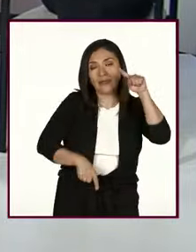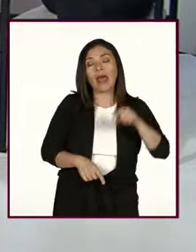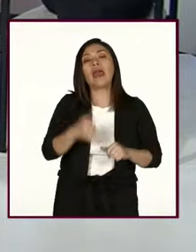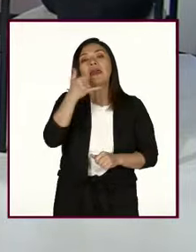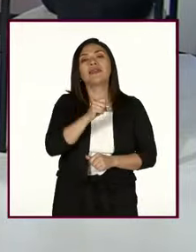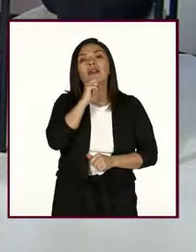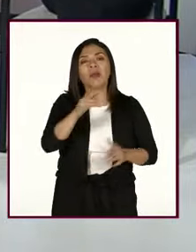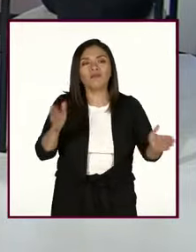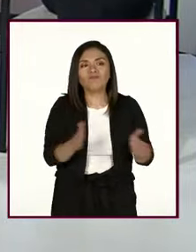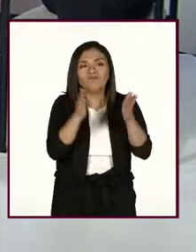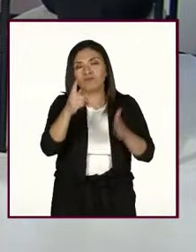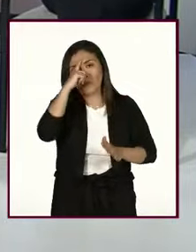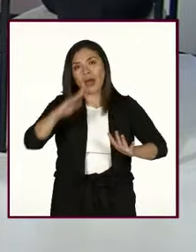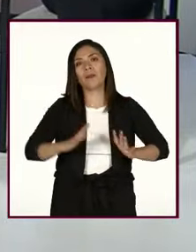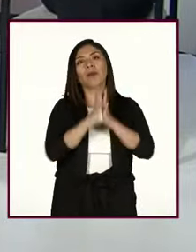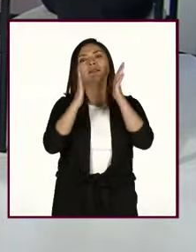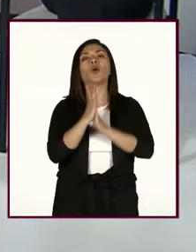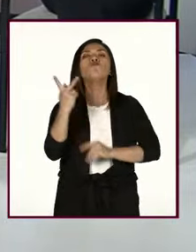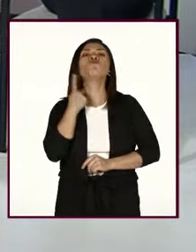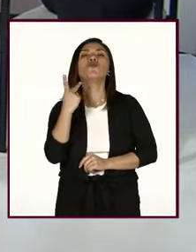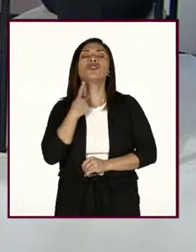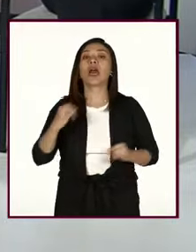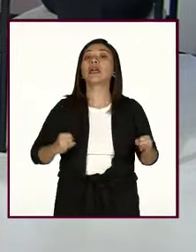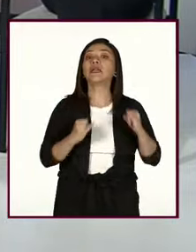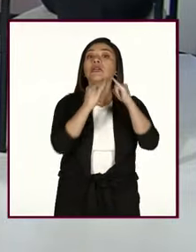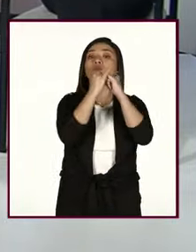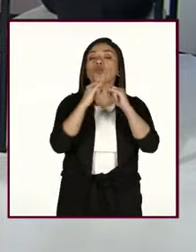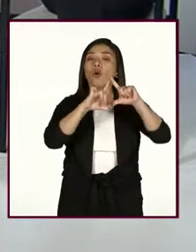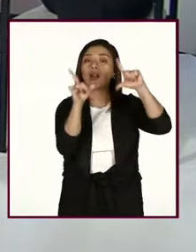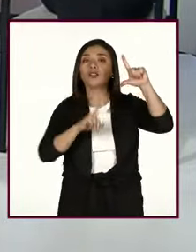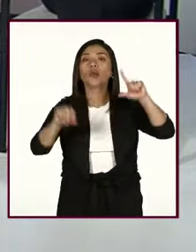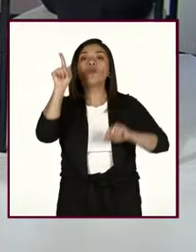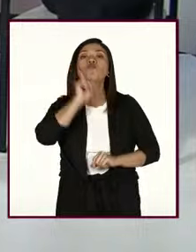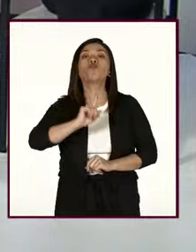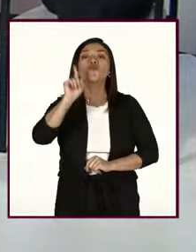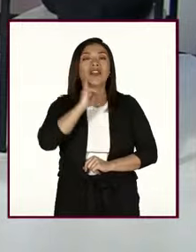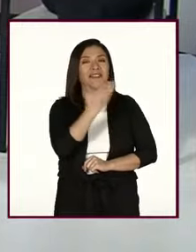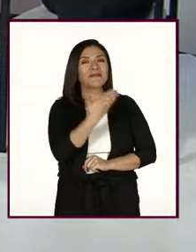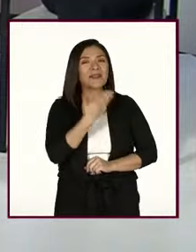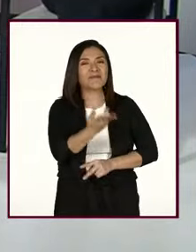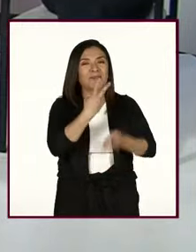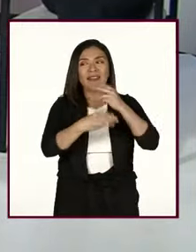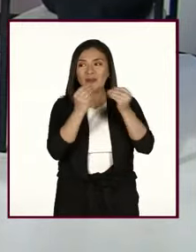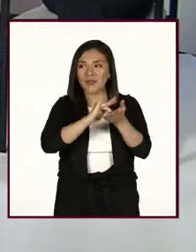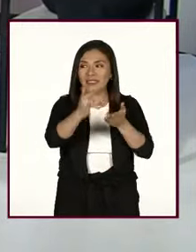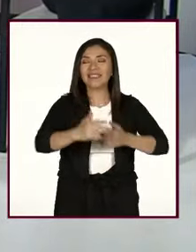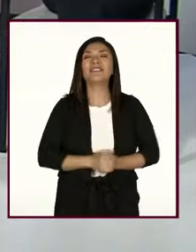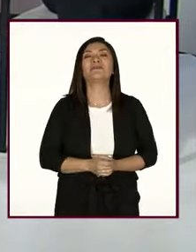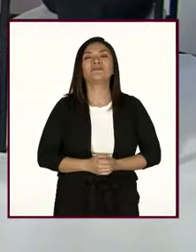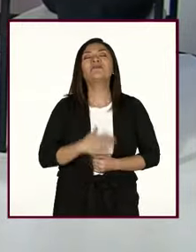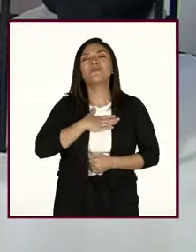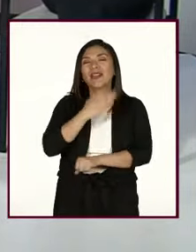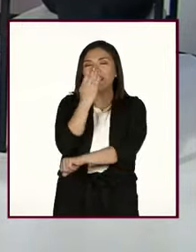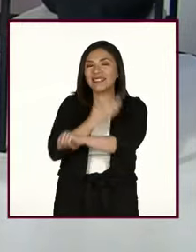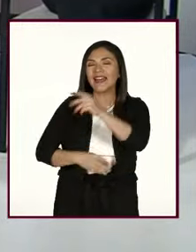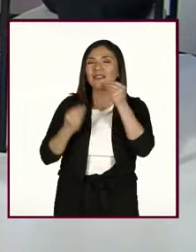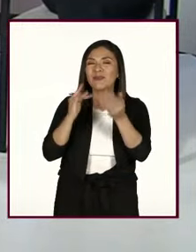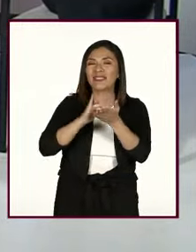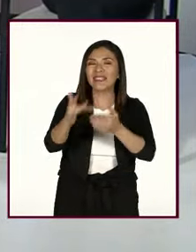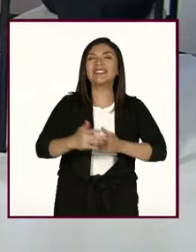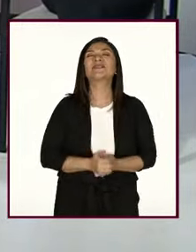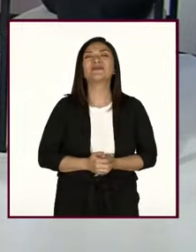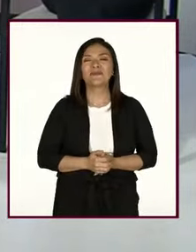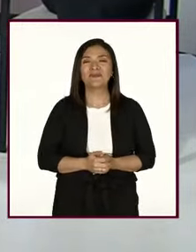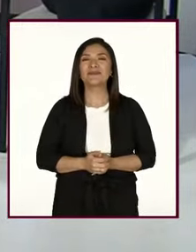impulso a la participación política del Instituto Nacional de las Mujeres. Anabel, bienvenida. Muchas gracias. Muy buenas tardes. Muchas gracias.